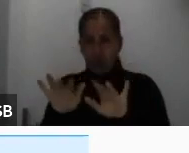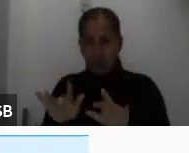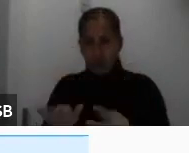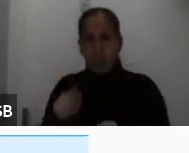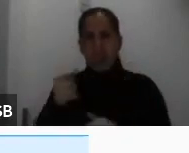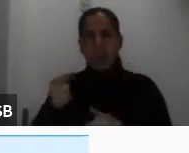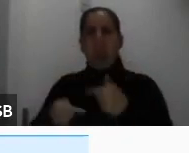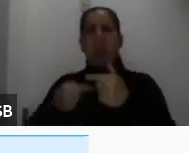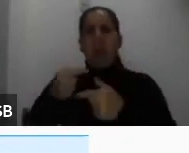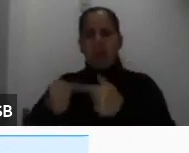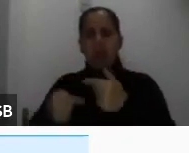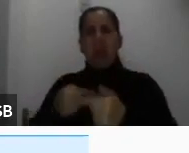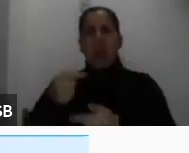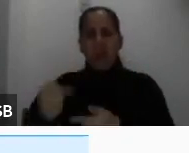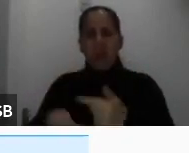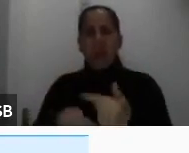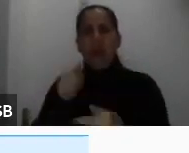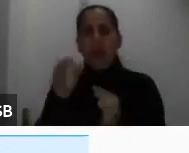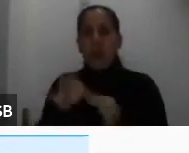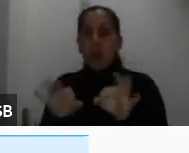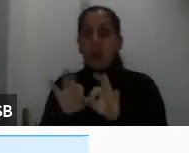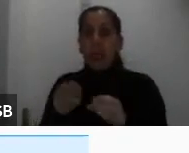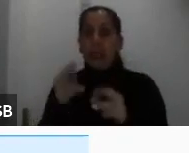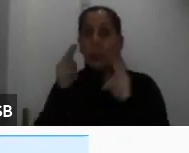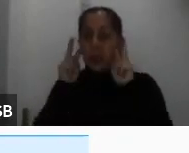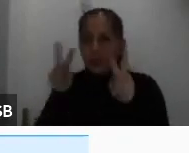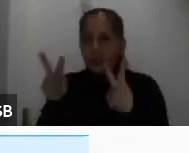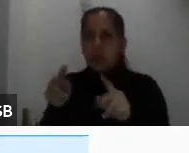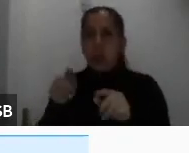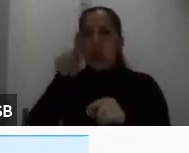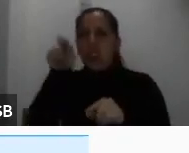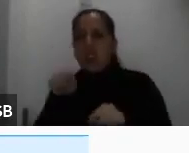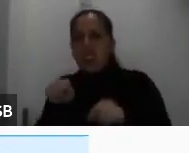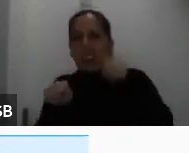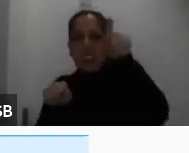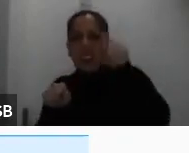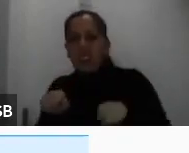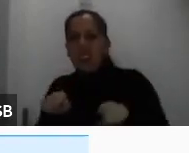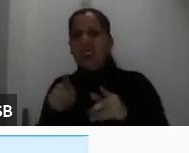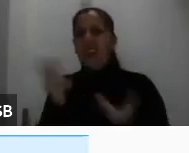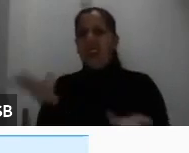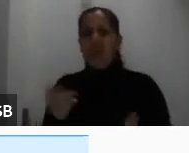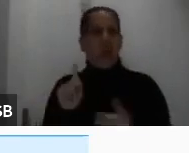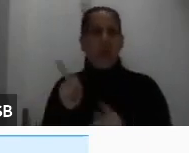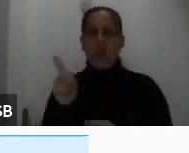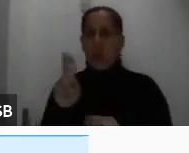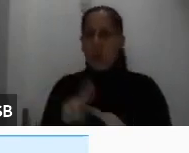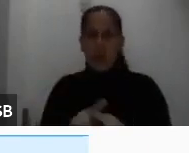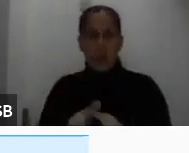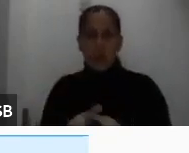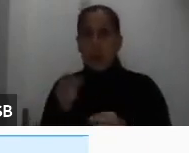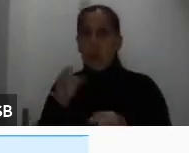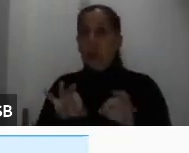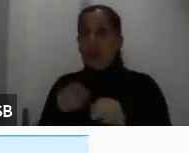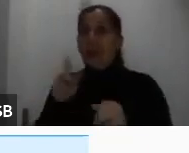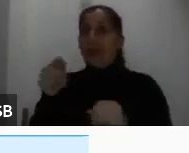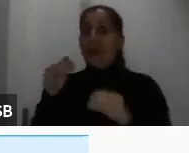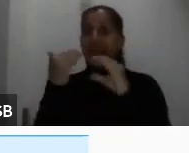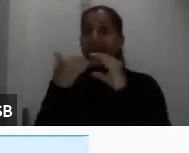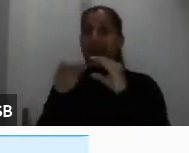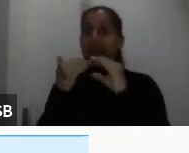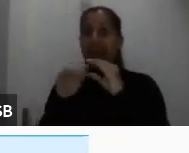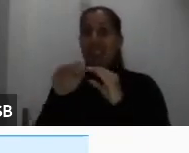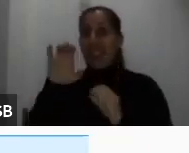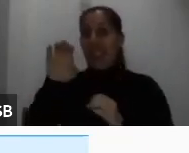más es como de poner atención, no usar símbolos. Importante mencionarles que traten de usar Internet Explorer